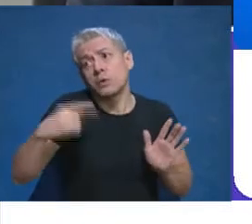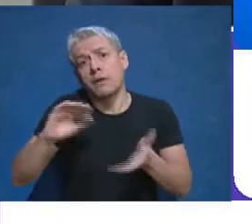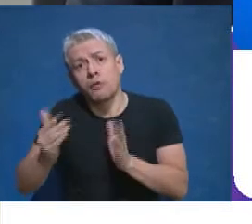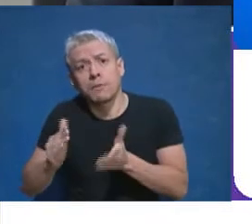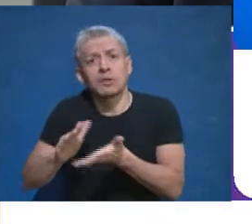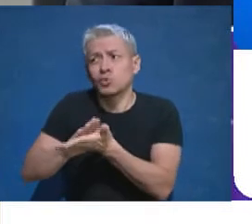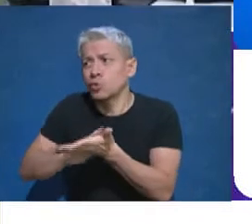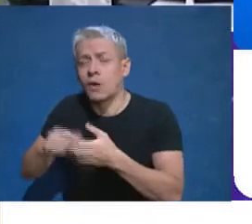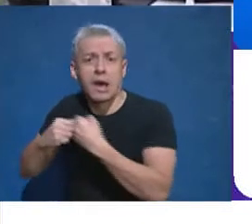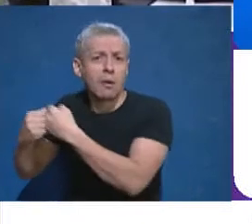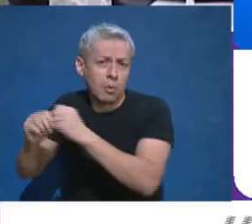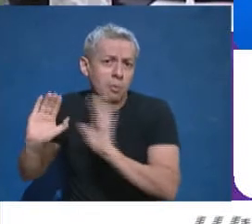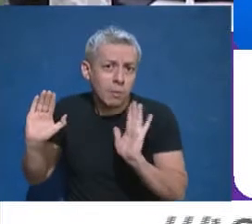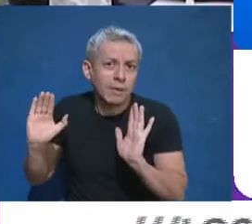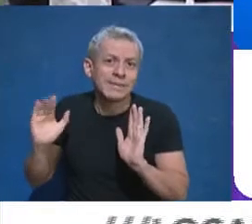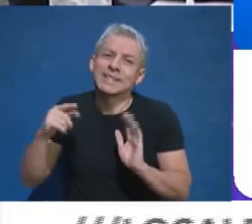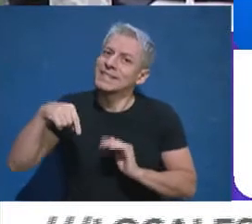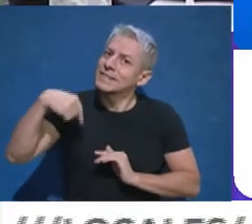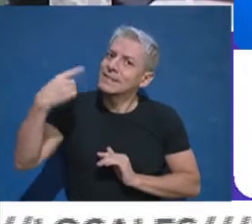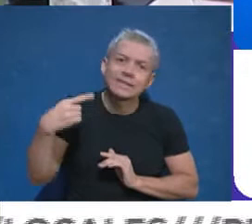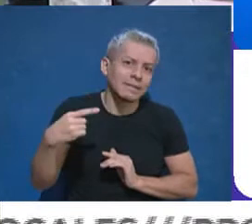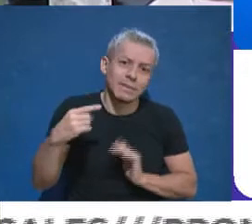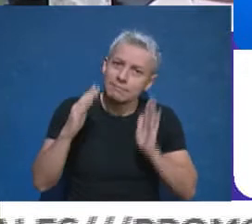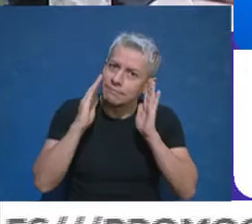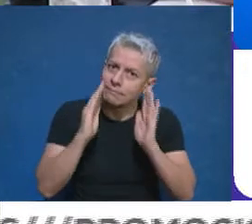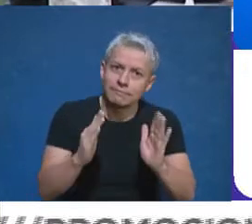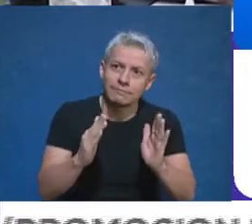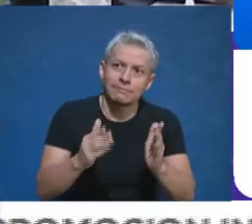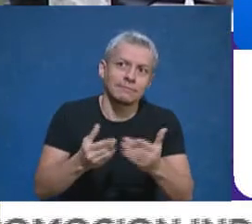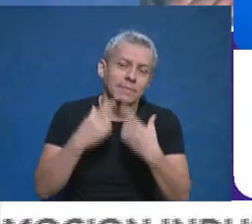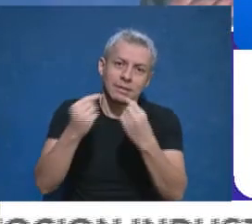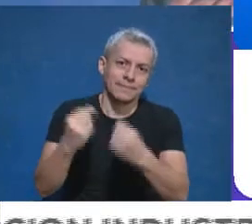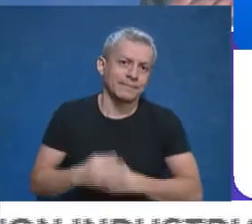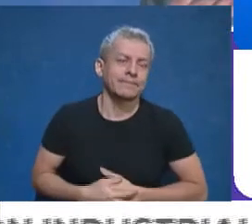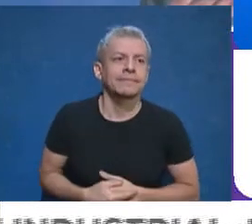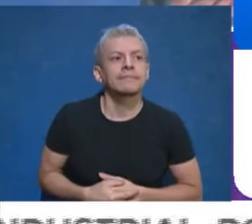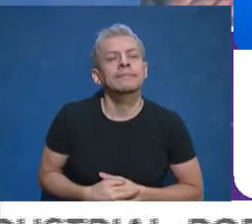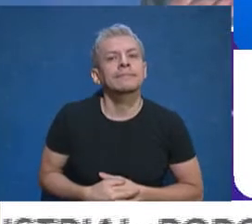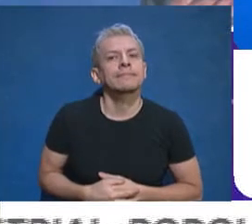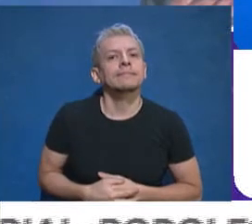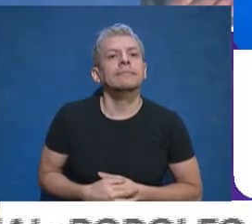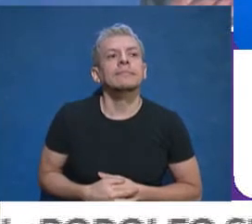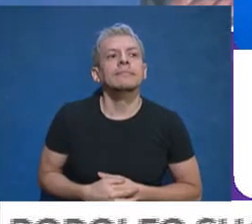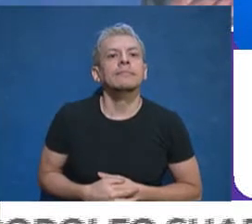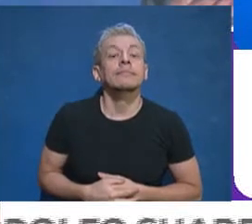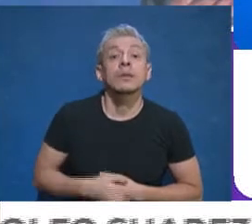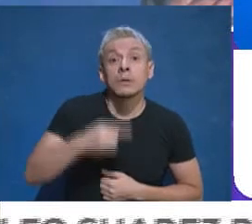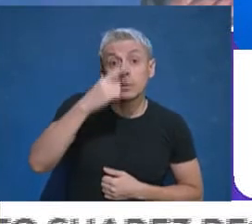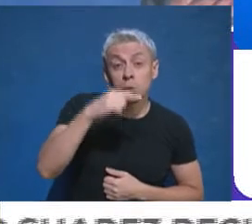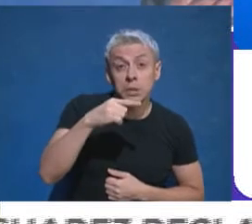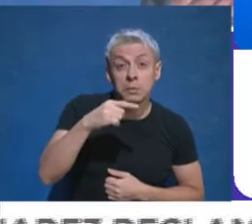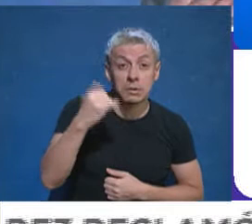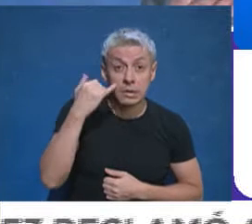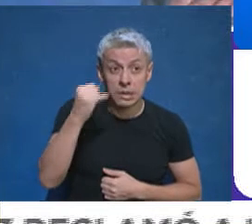Pero siempre partiendo del presupuesto de que la demanda la estamos escribiendo. Bien, por último, ¿se han puesto plazos para iniciar la demanda?